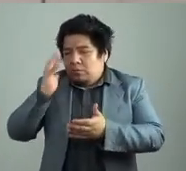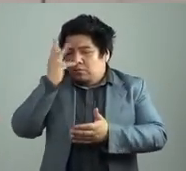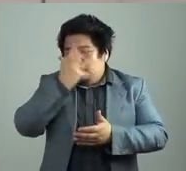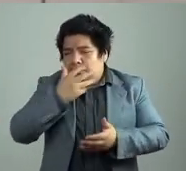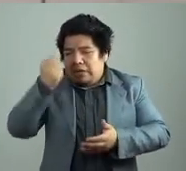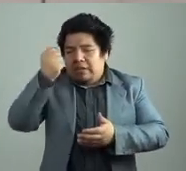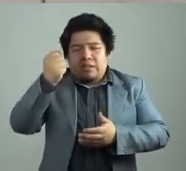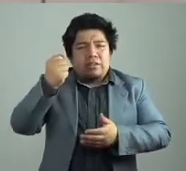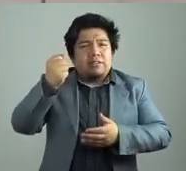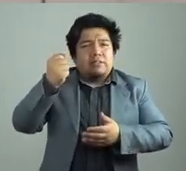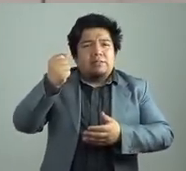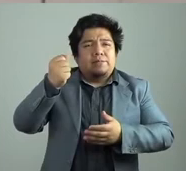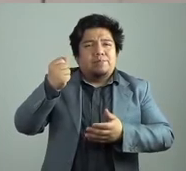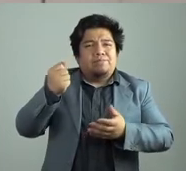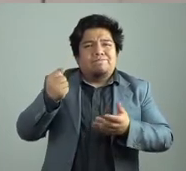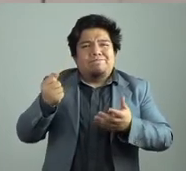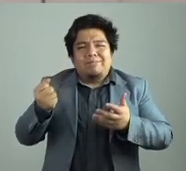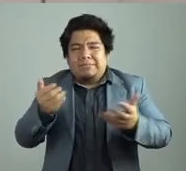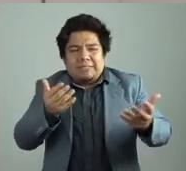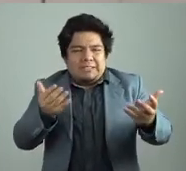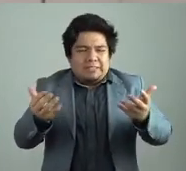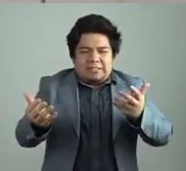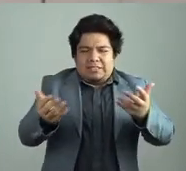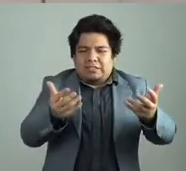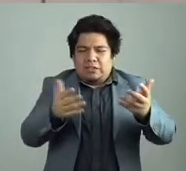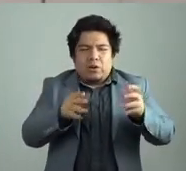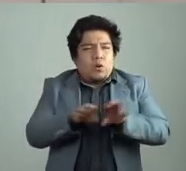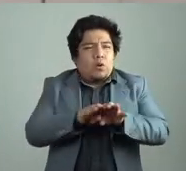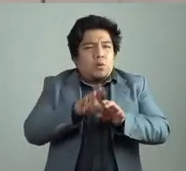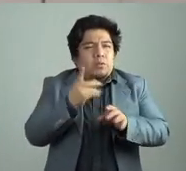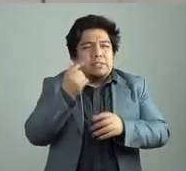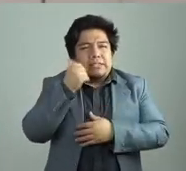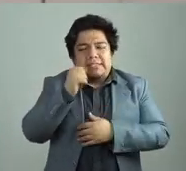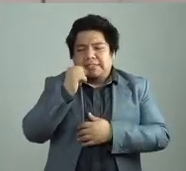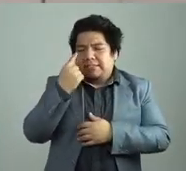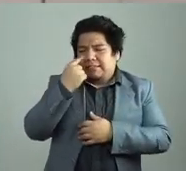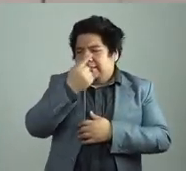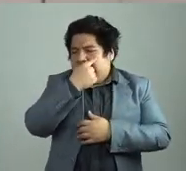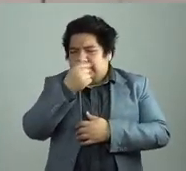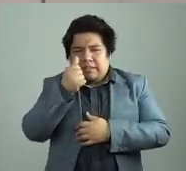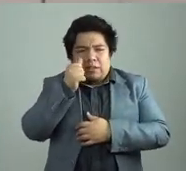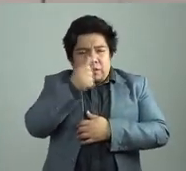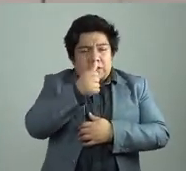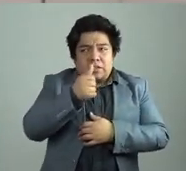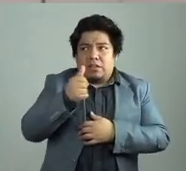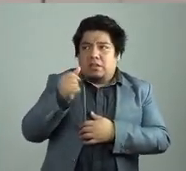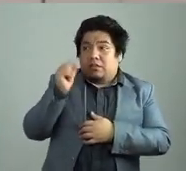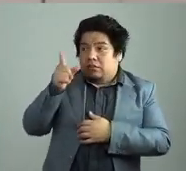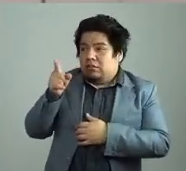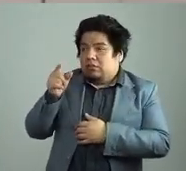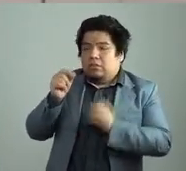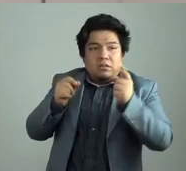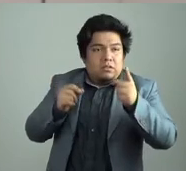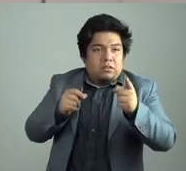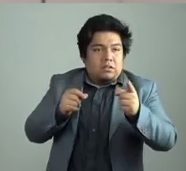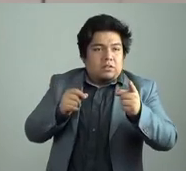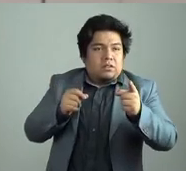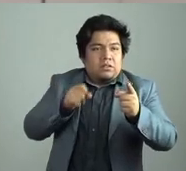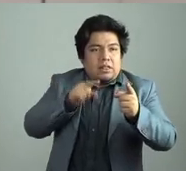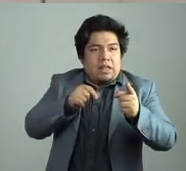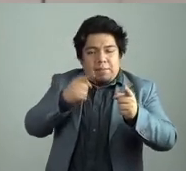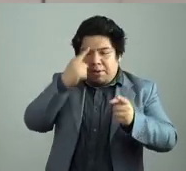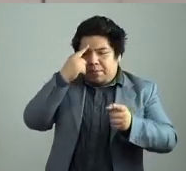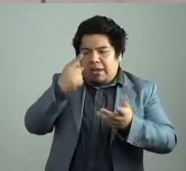tiempo, como con los ojos y todos los sentidos alerta para, y también para,